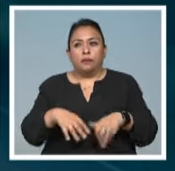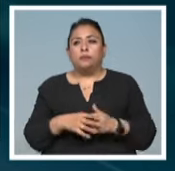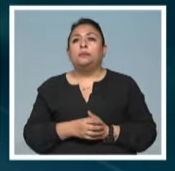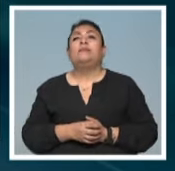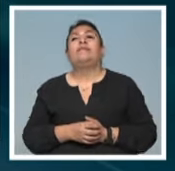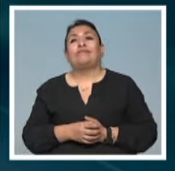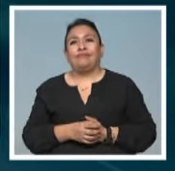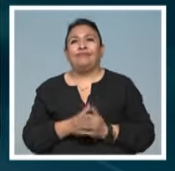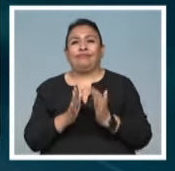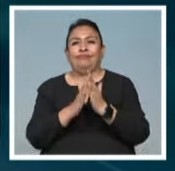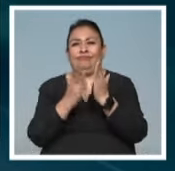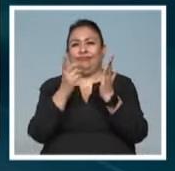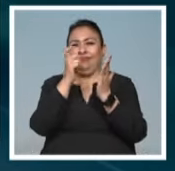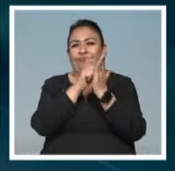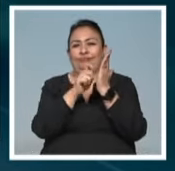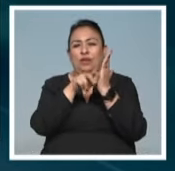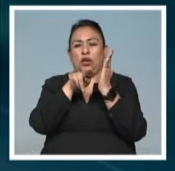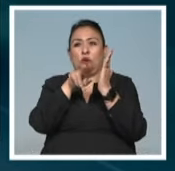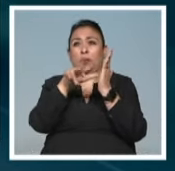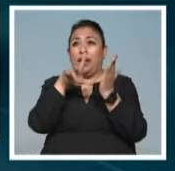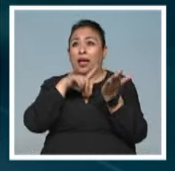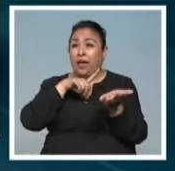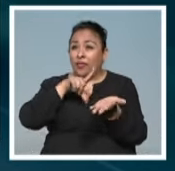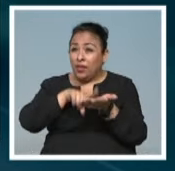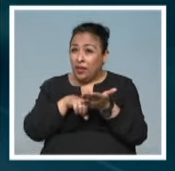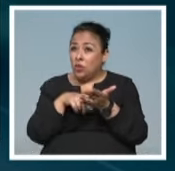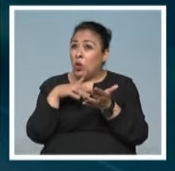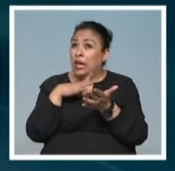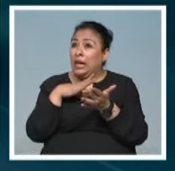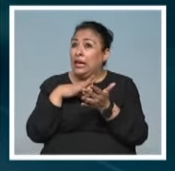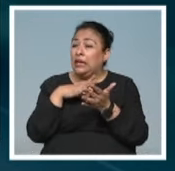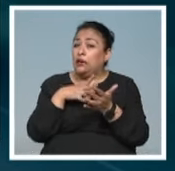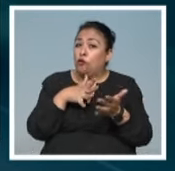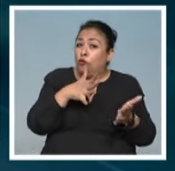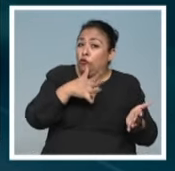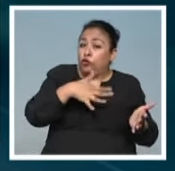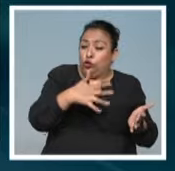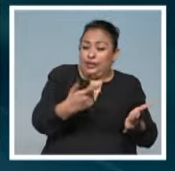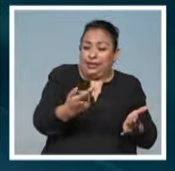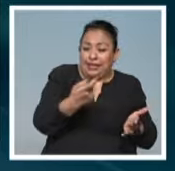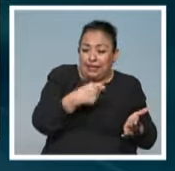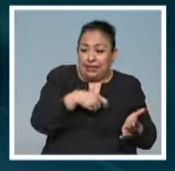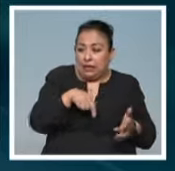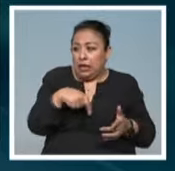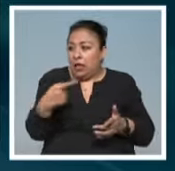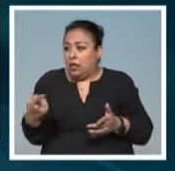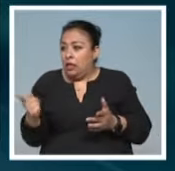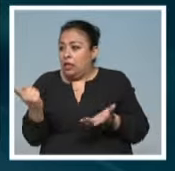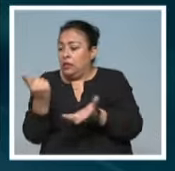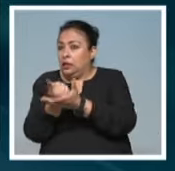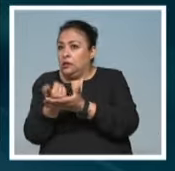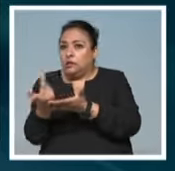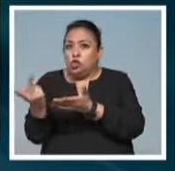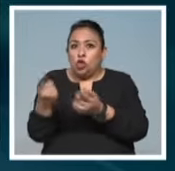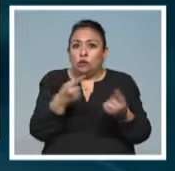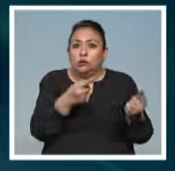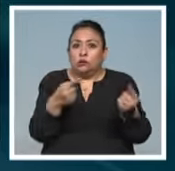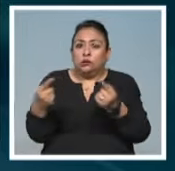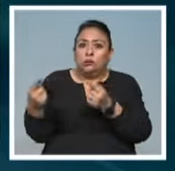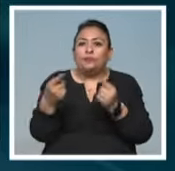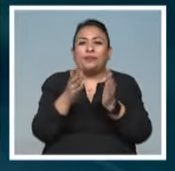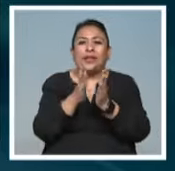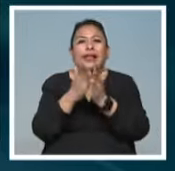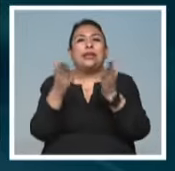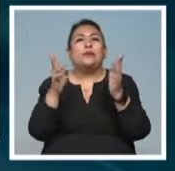Es una novela en que hay una tensión entre la búsqueda de la identidad y la pertenencia. La